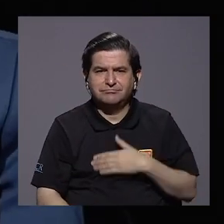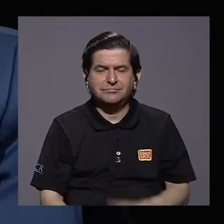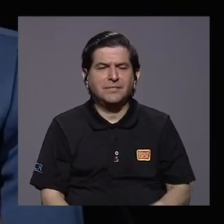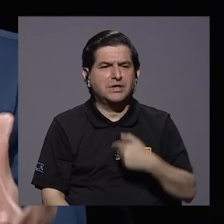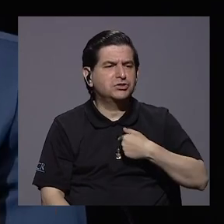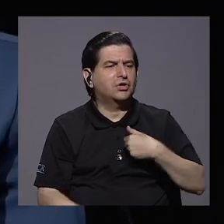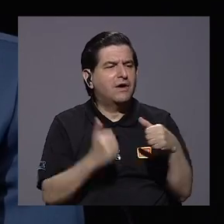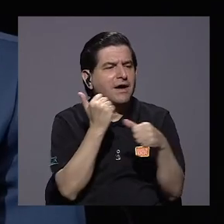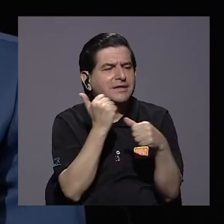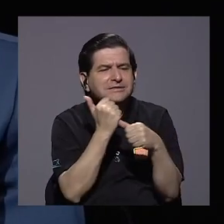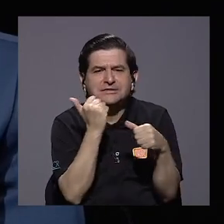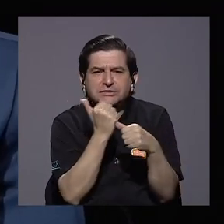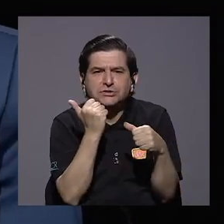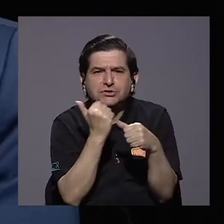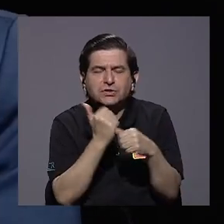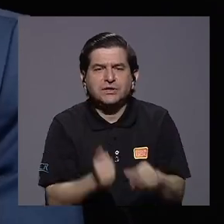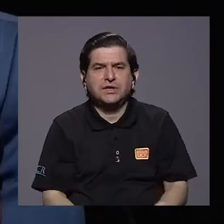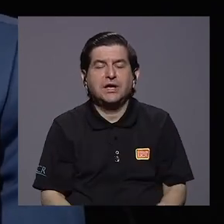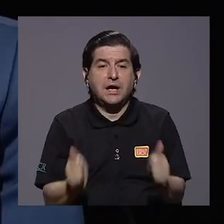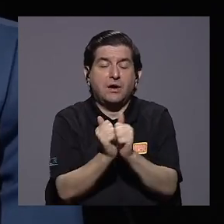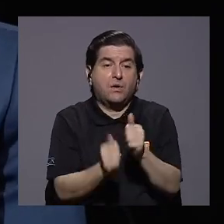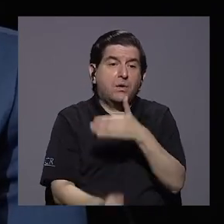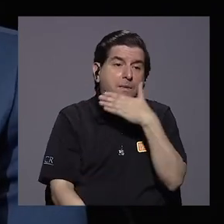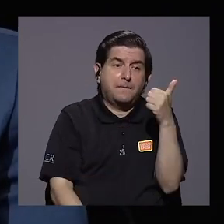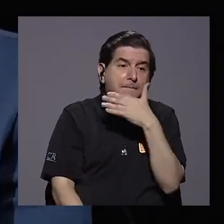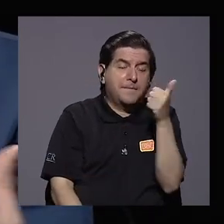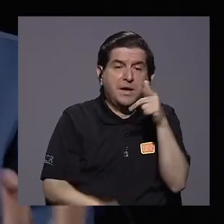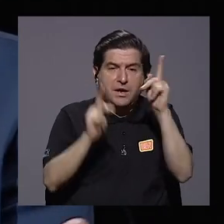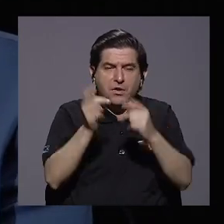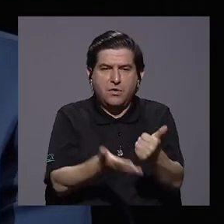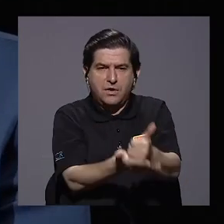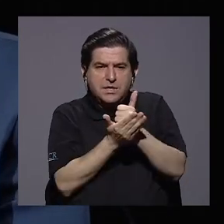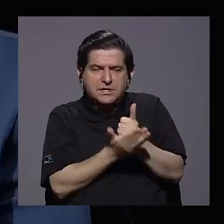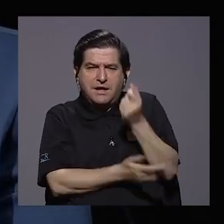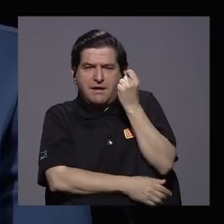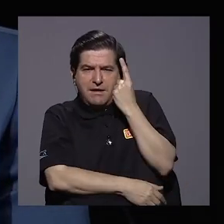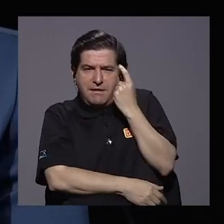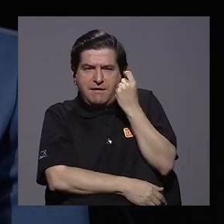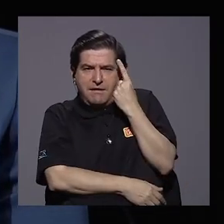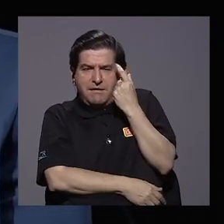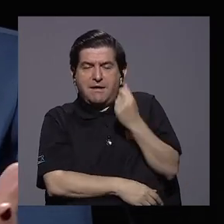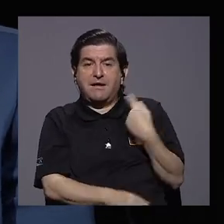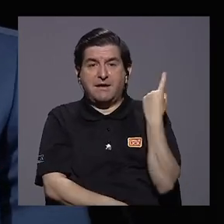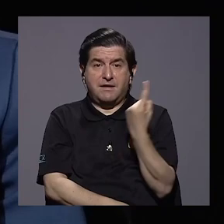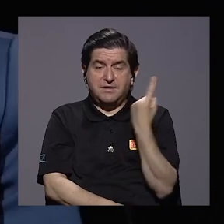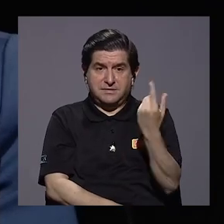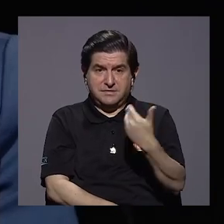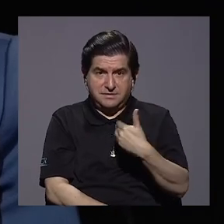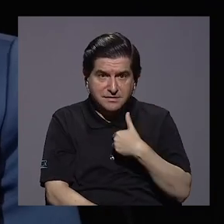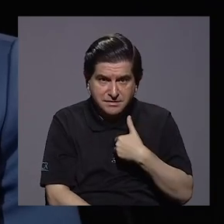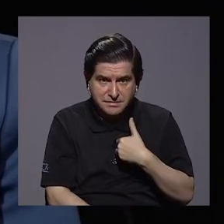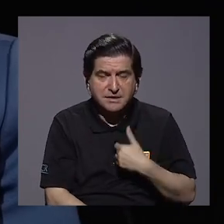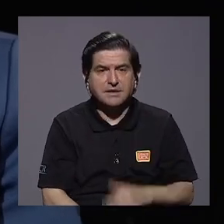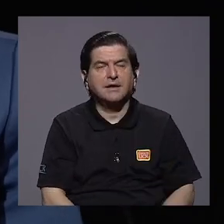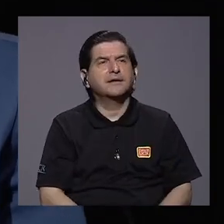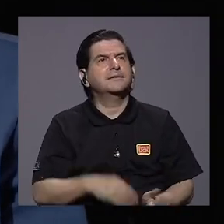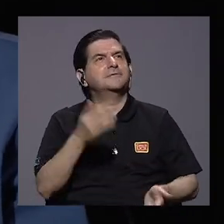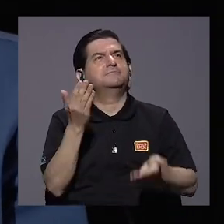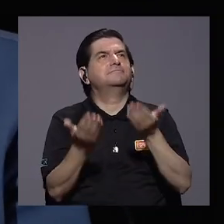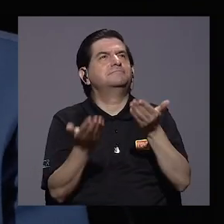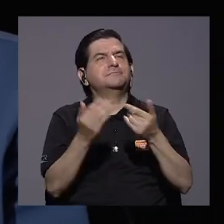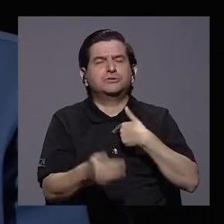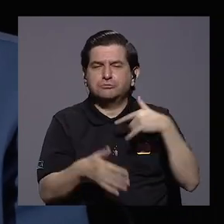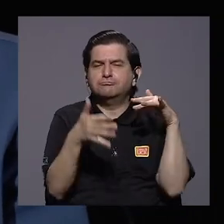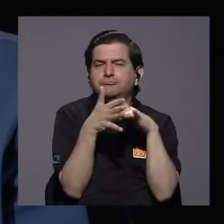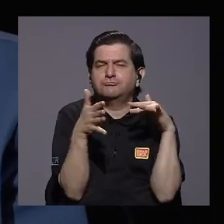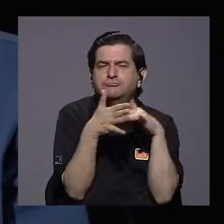buscar asesoría con los mejores que me ayudaran a entender y siempre he tenido, digamos, siempre